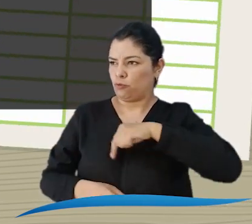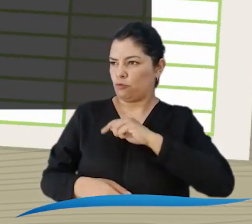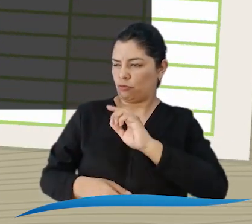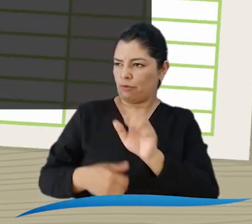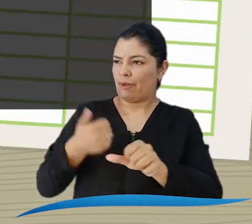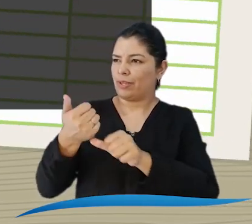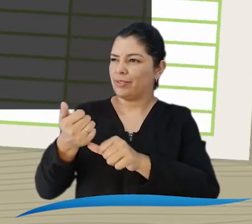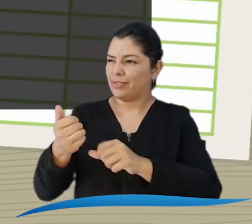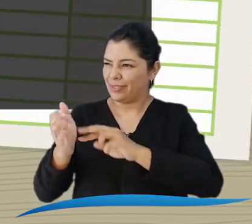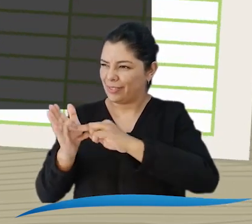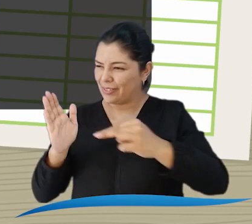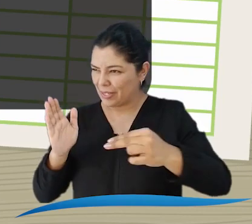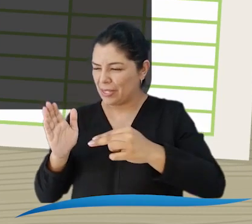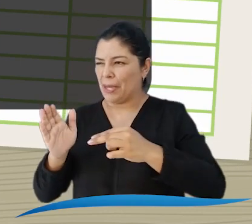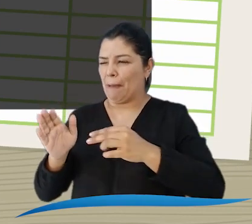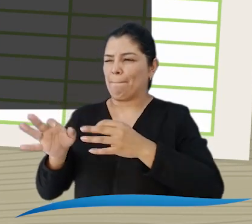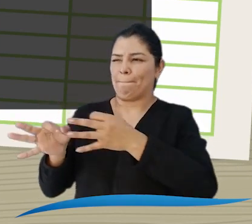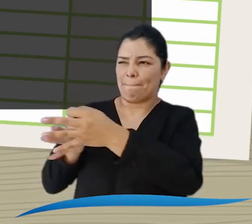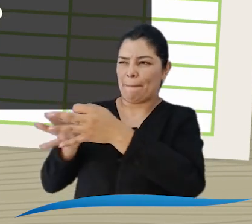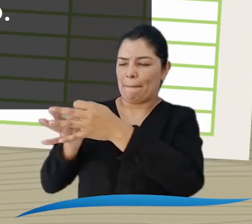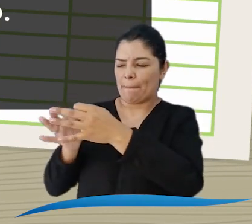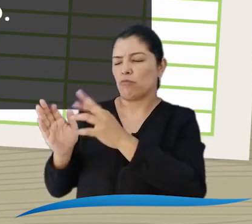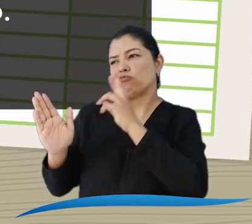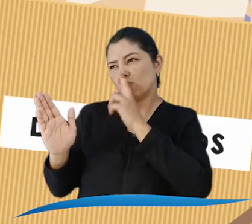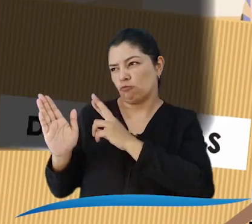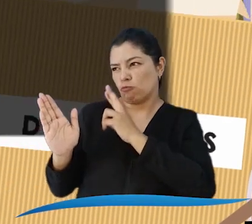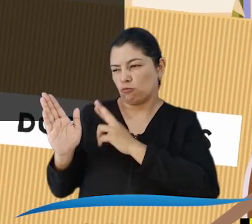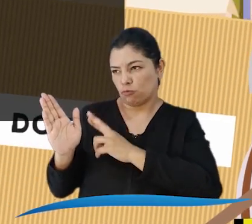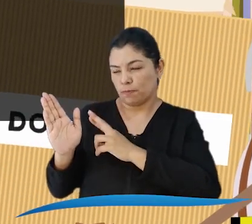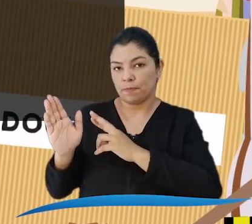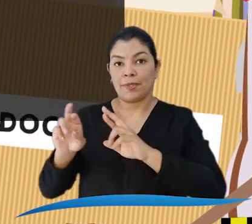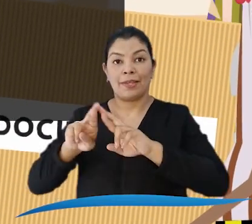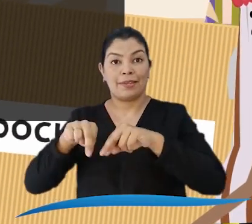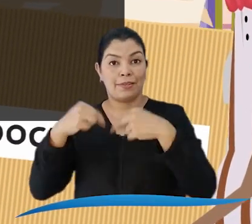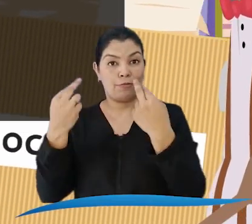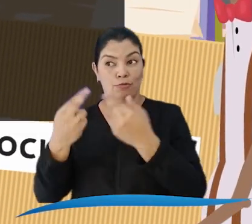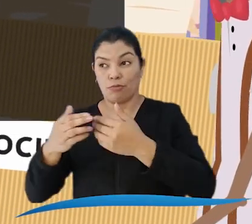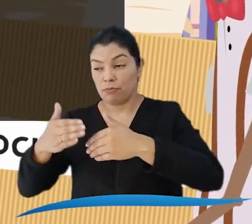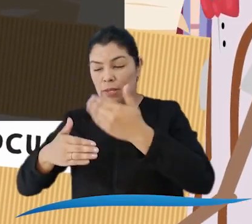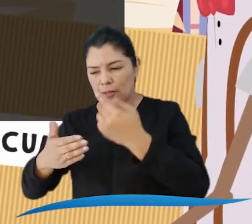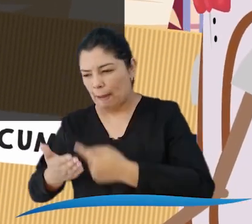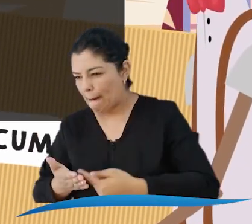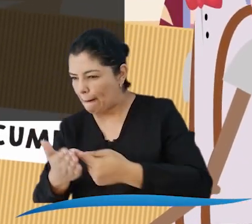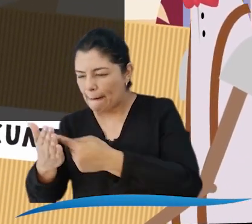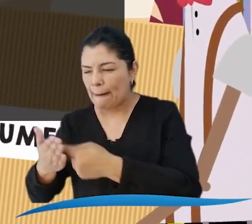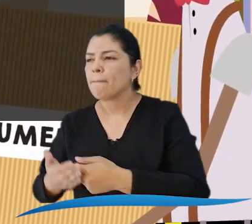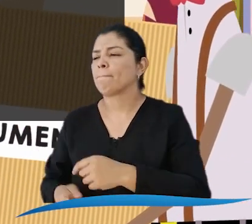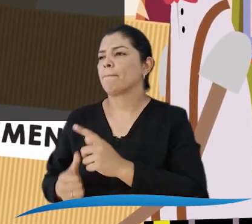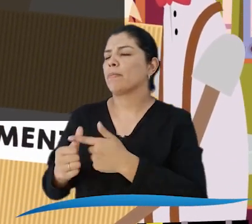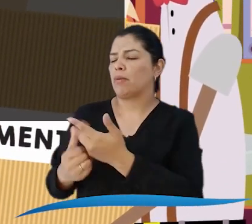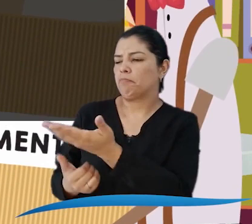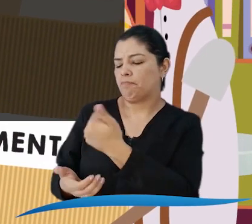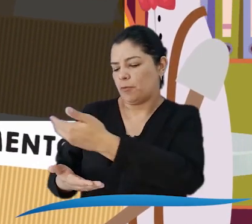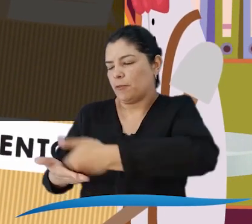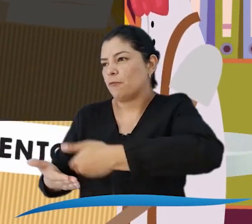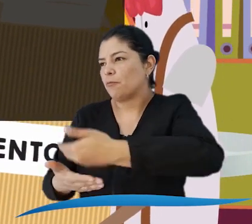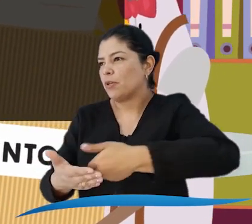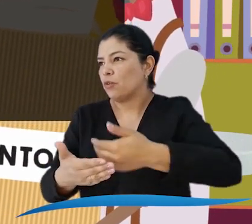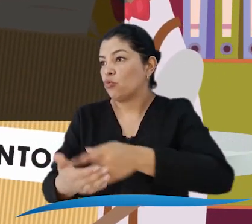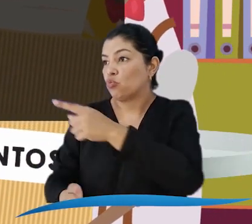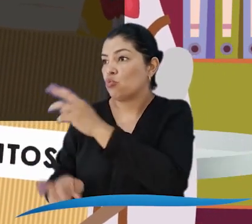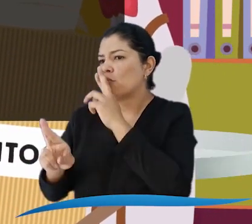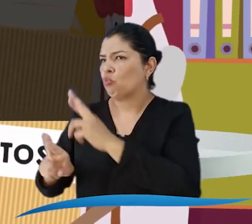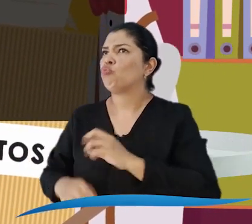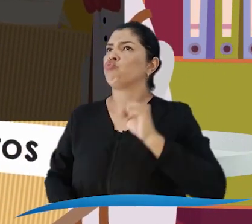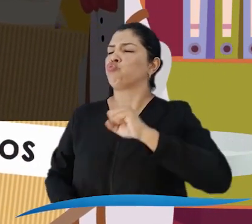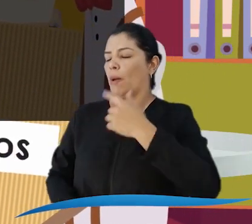a la asistencia técnica para la aplicación del instrumento de diagnóstico. Una vez la sesión comenzó, se le solicitó la documentación para verificar que